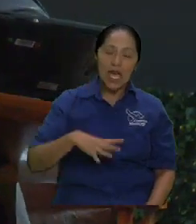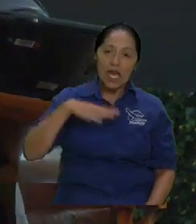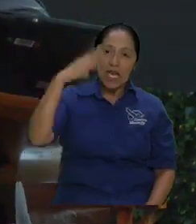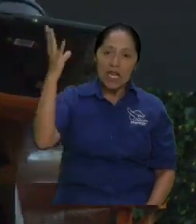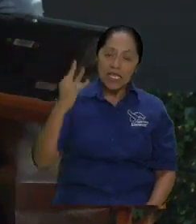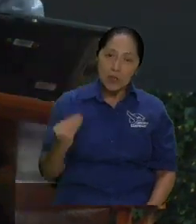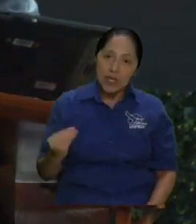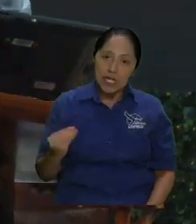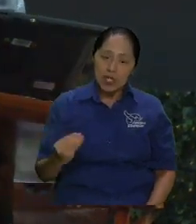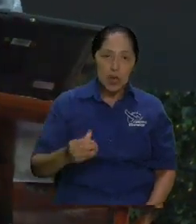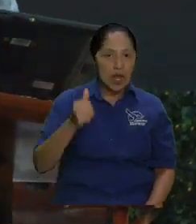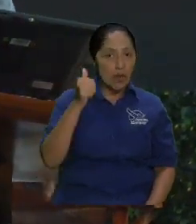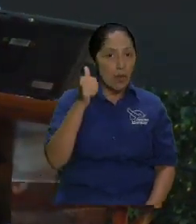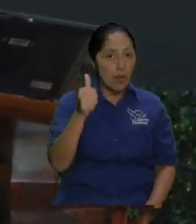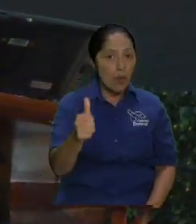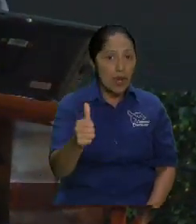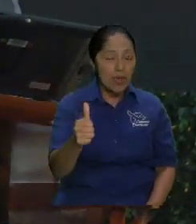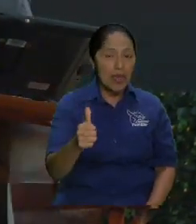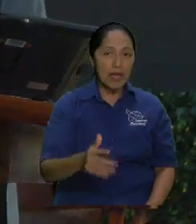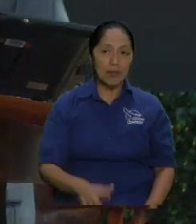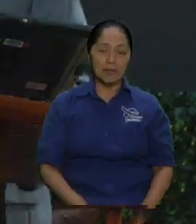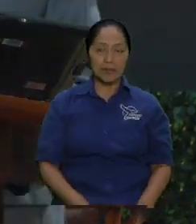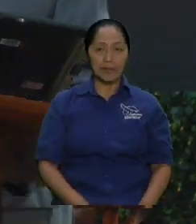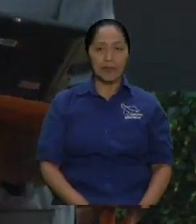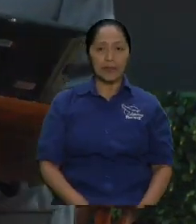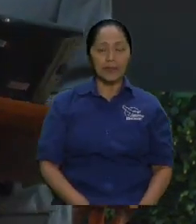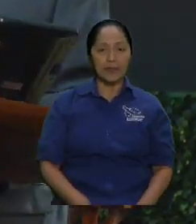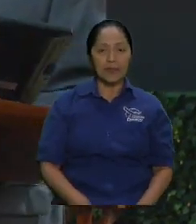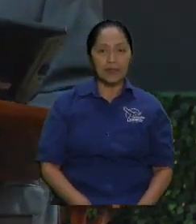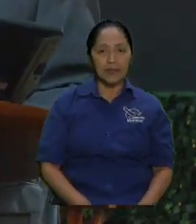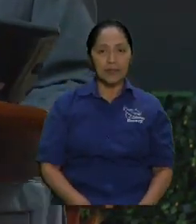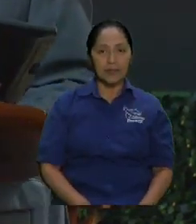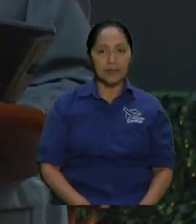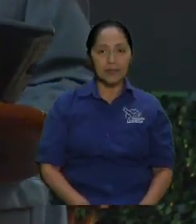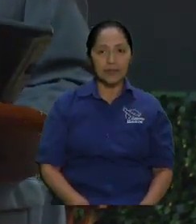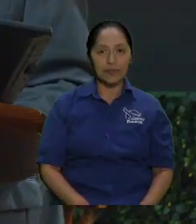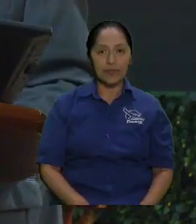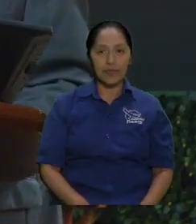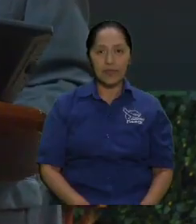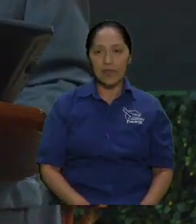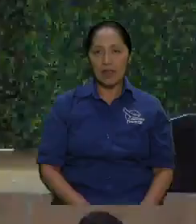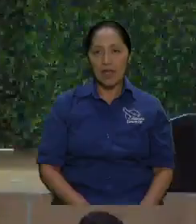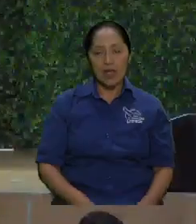Muchos lo que van a hacer es que, hermano, fast food.